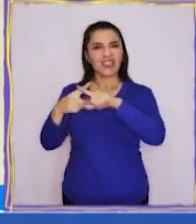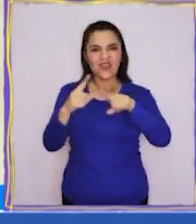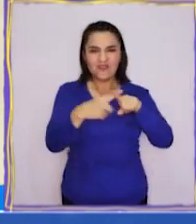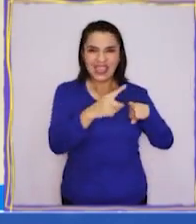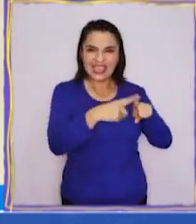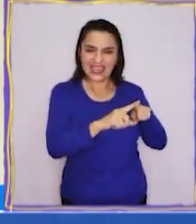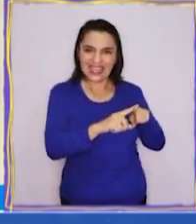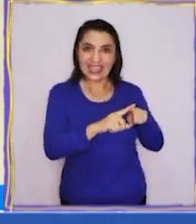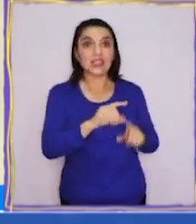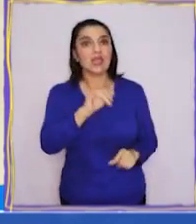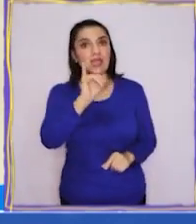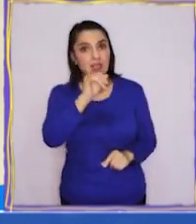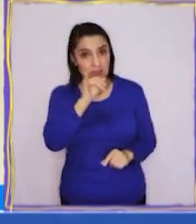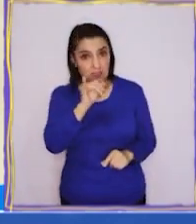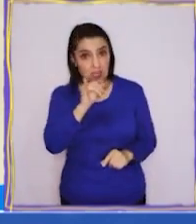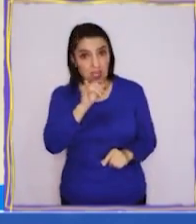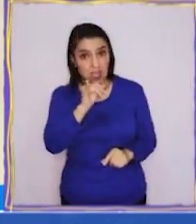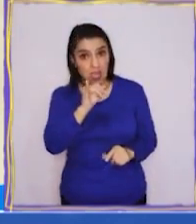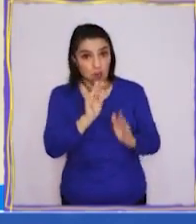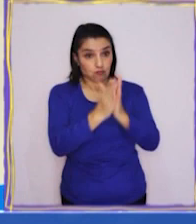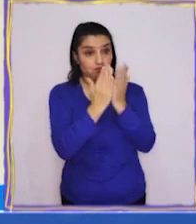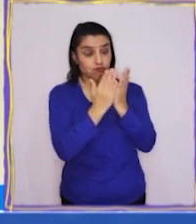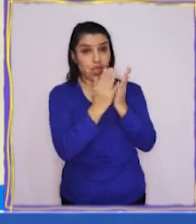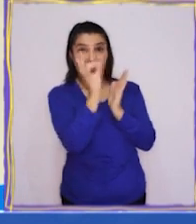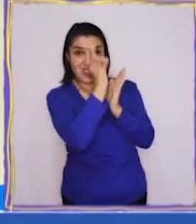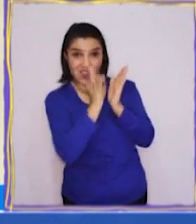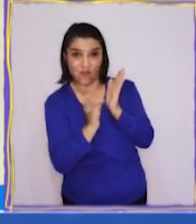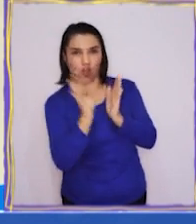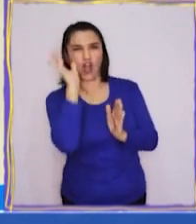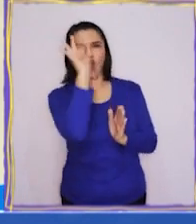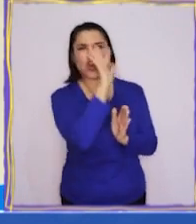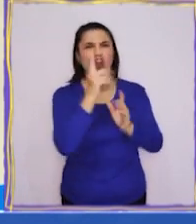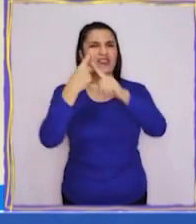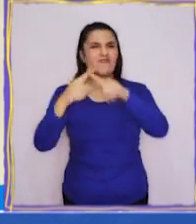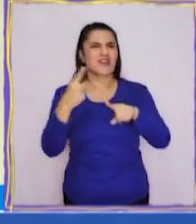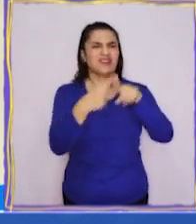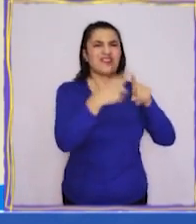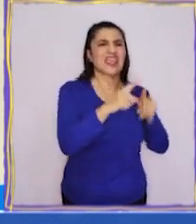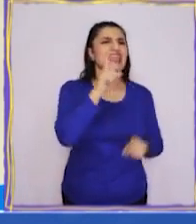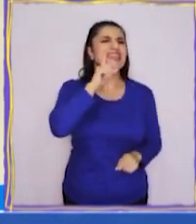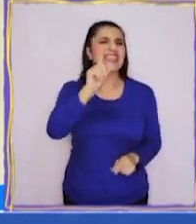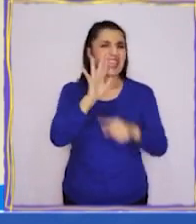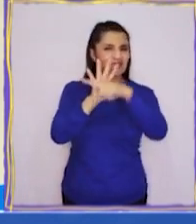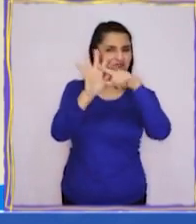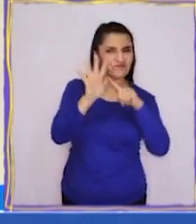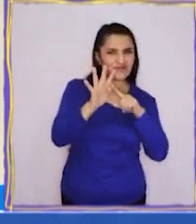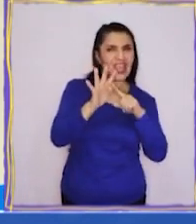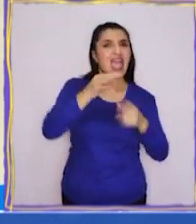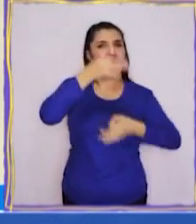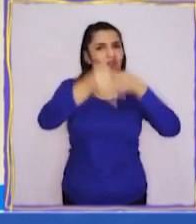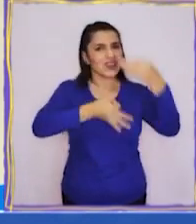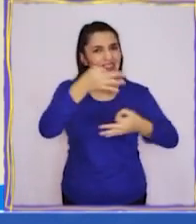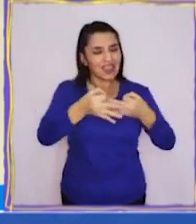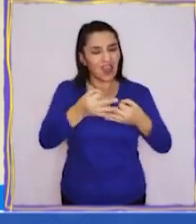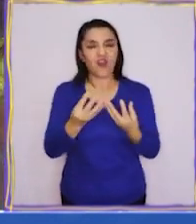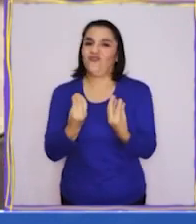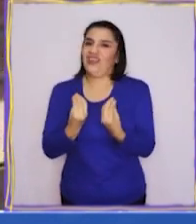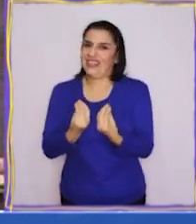diferente. Claro, incluso las ilustraciones cambian de color según quién cuenta la historia. ¡Buenísimo!